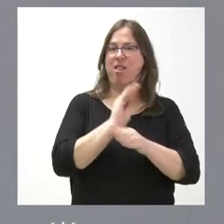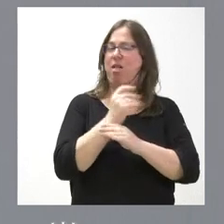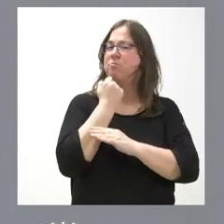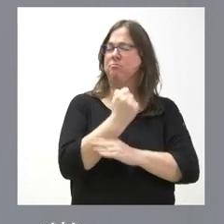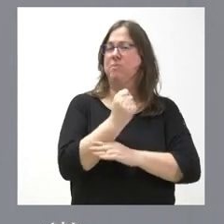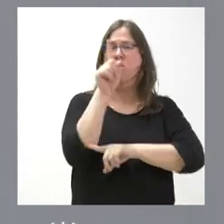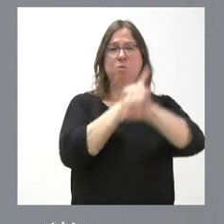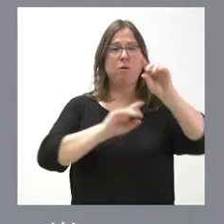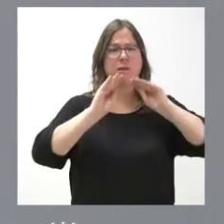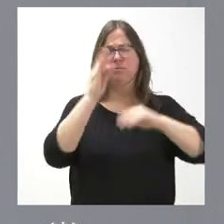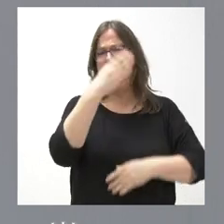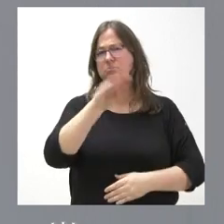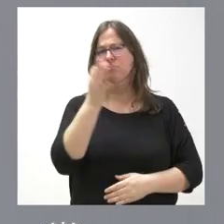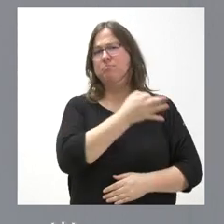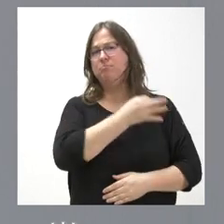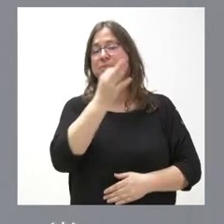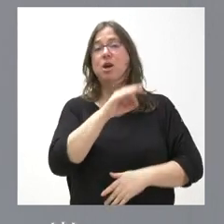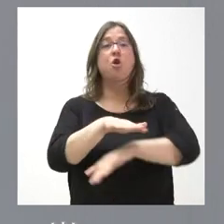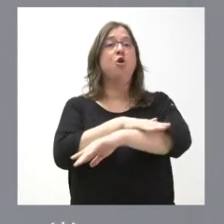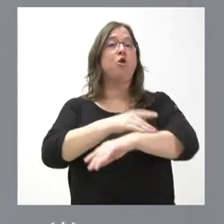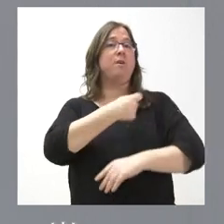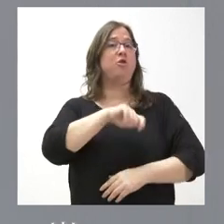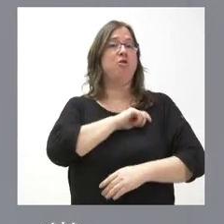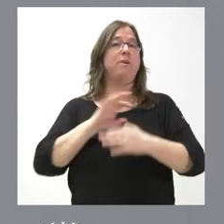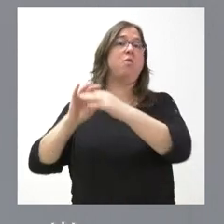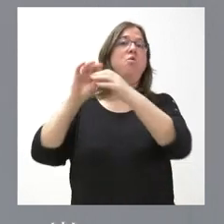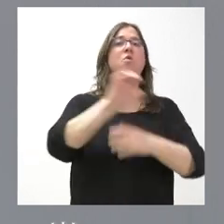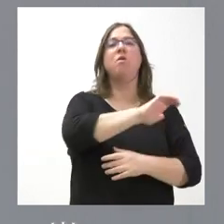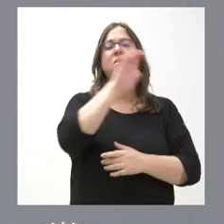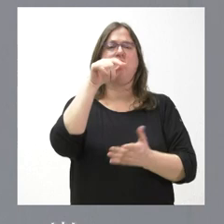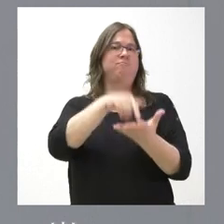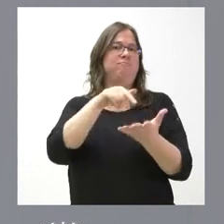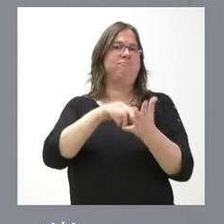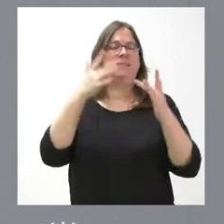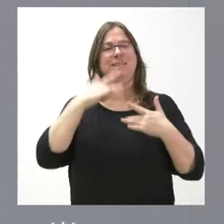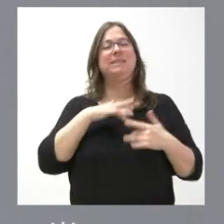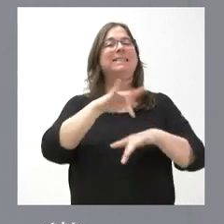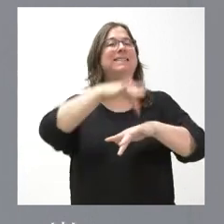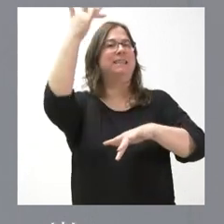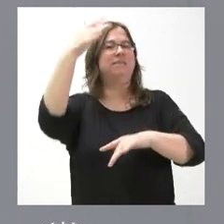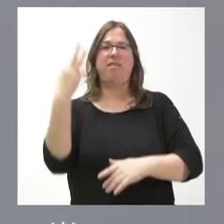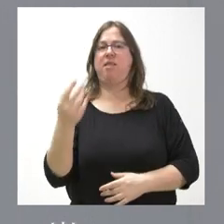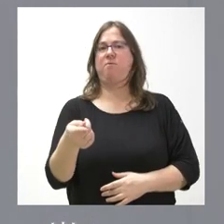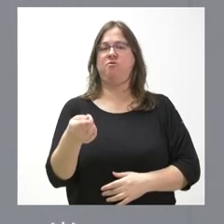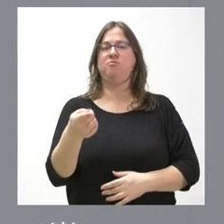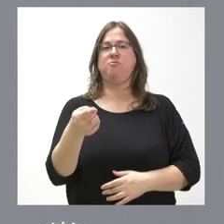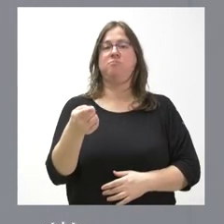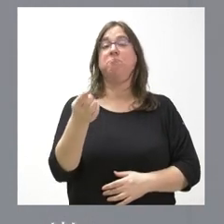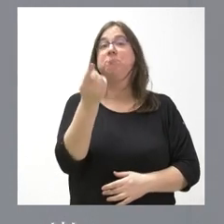atravesando y demandamos al Gobierno de España y a Unión Europea que sea muy sensible en torno a esta situación. No entendemos